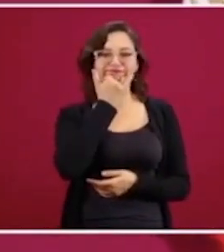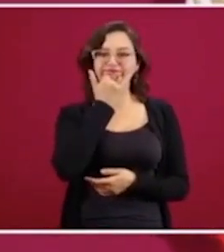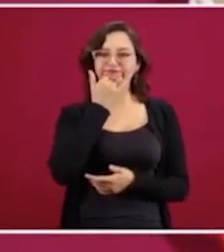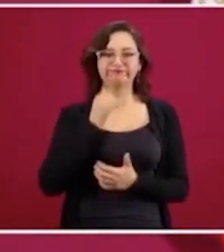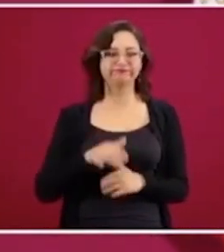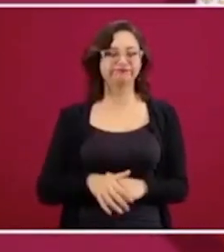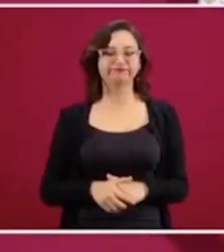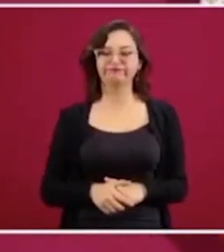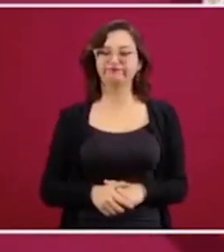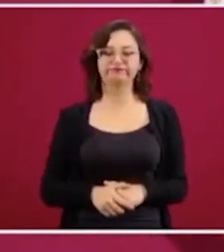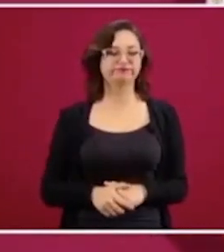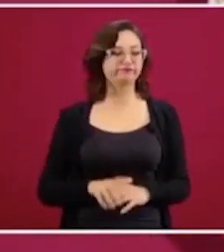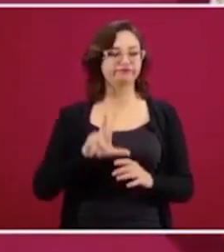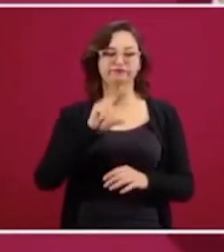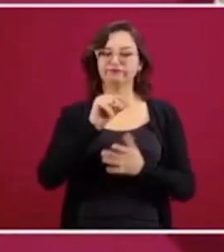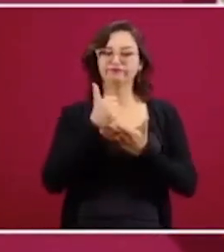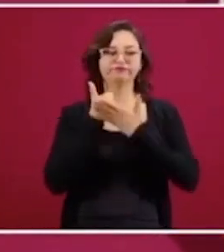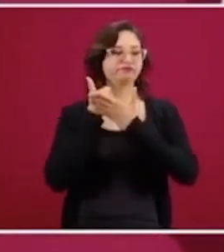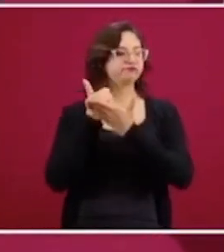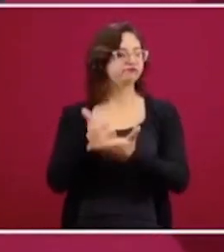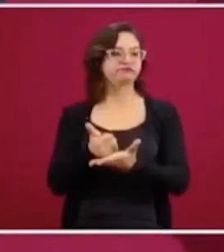Eso no ayuda.